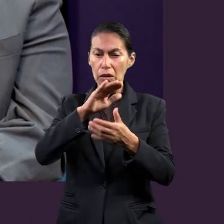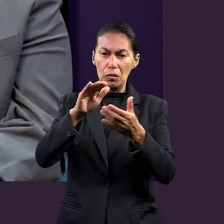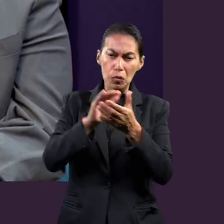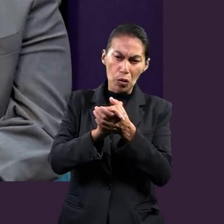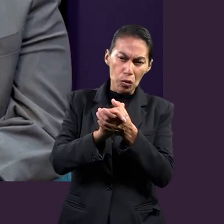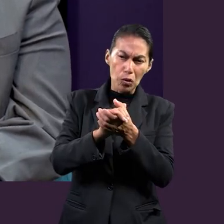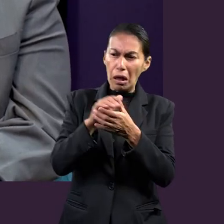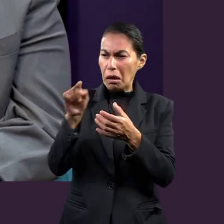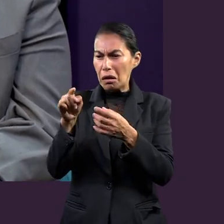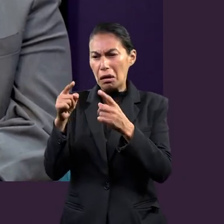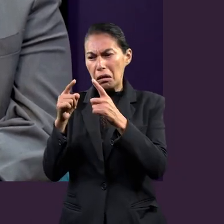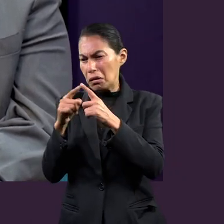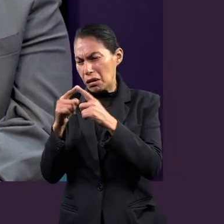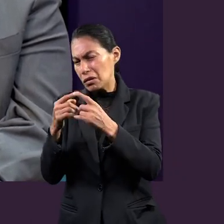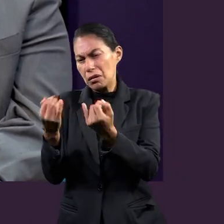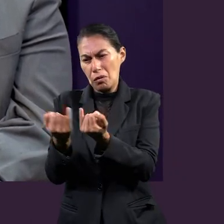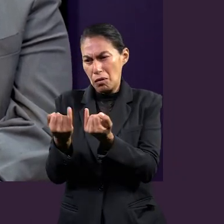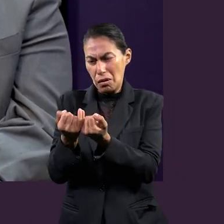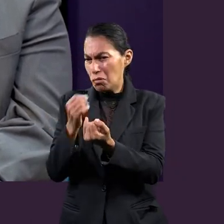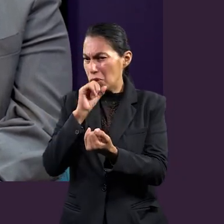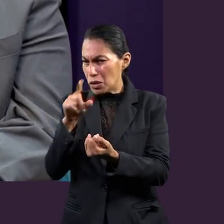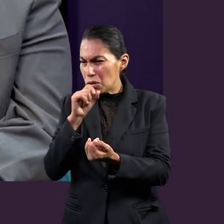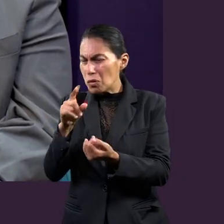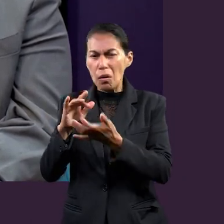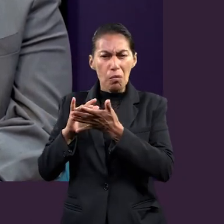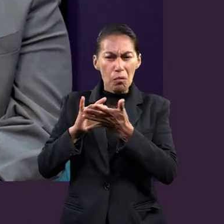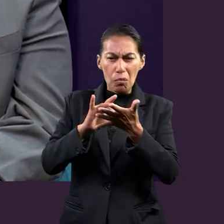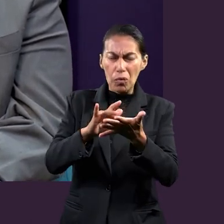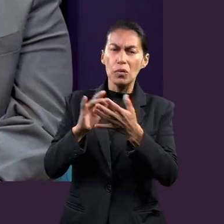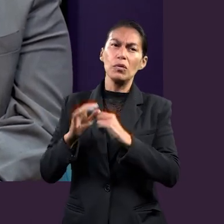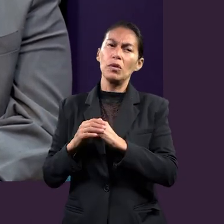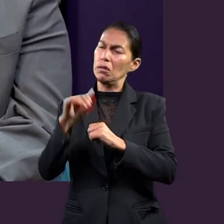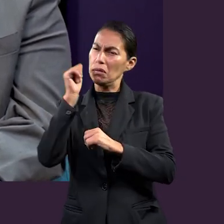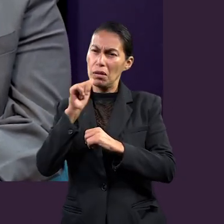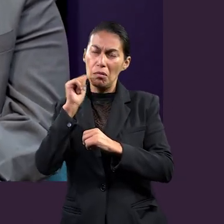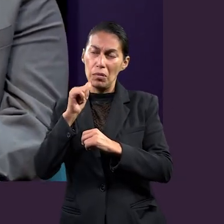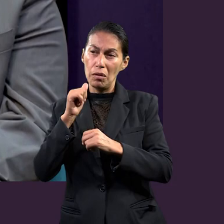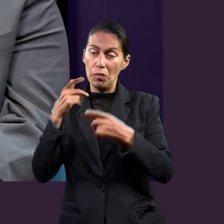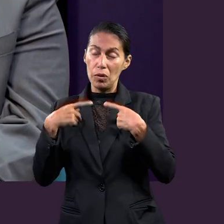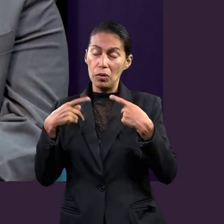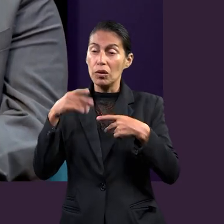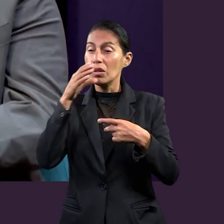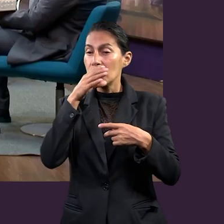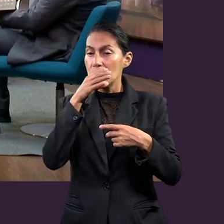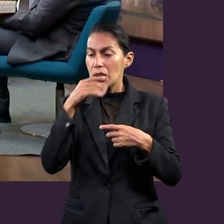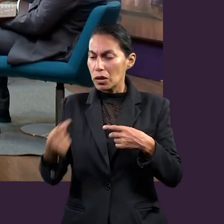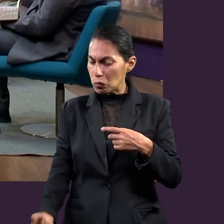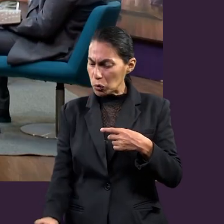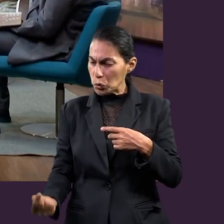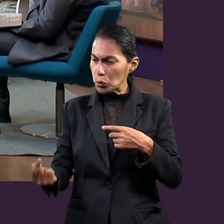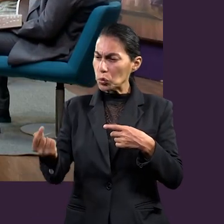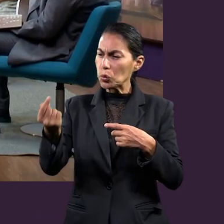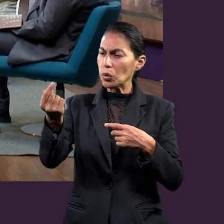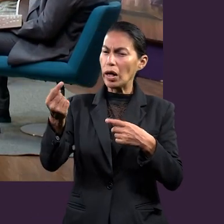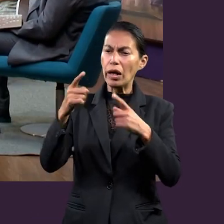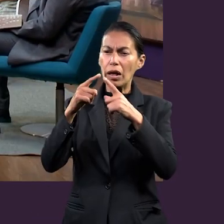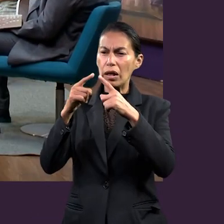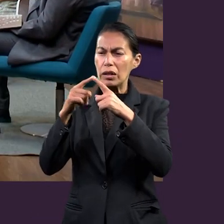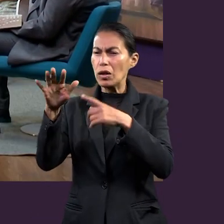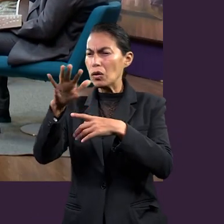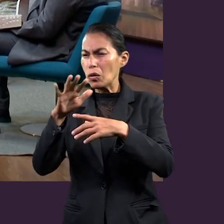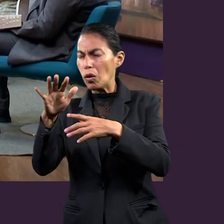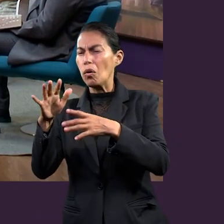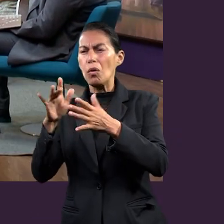Si es un matrimonio, está, ¿cómo se llama? Está, o sea, la iglesia es en, o sea, en todo aspecto de la vida del